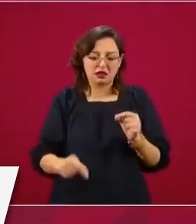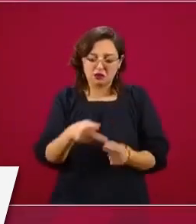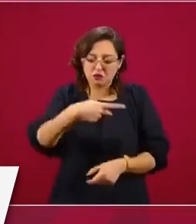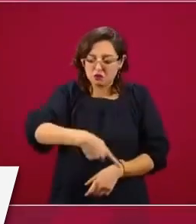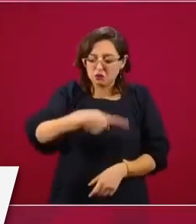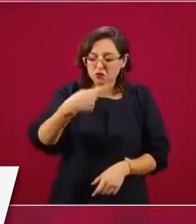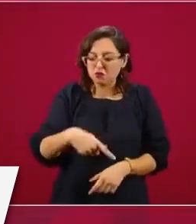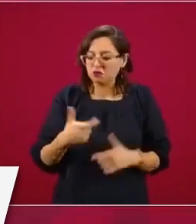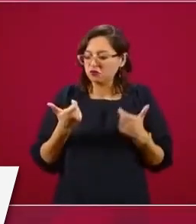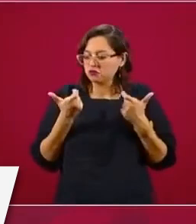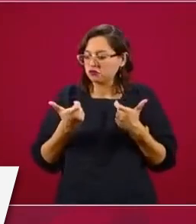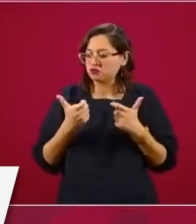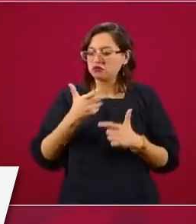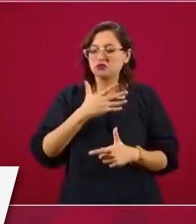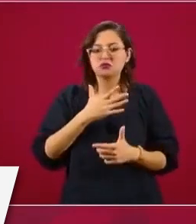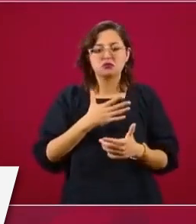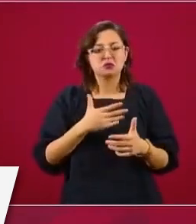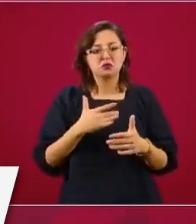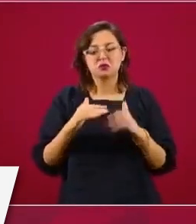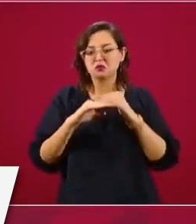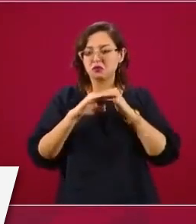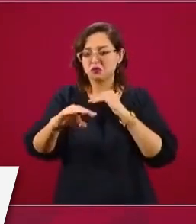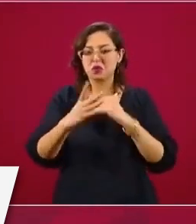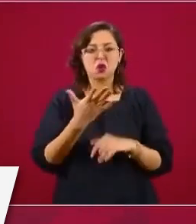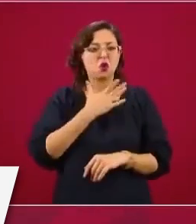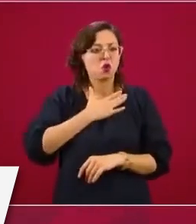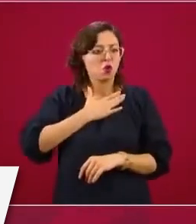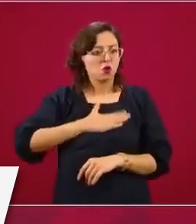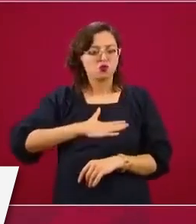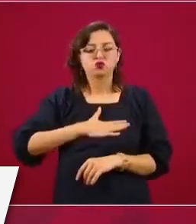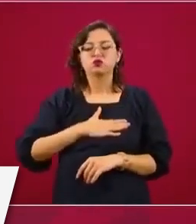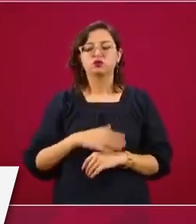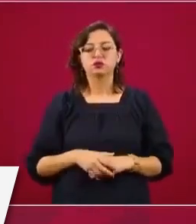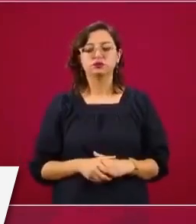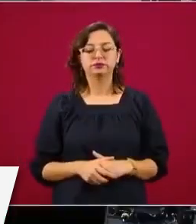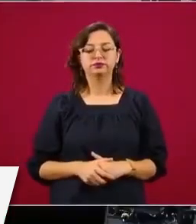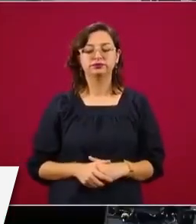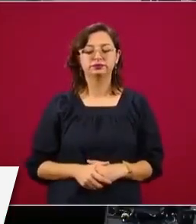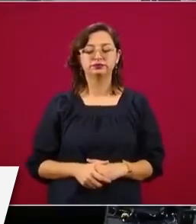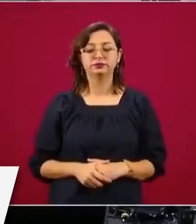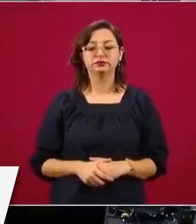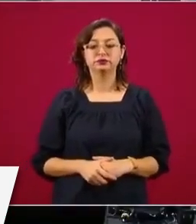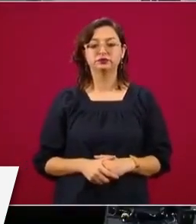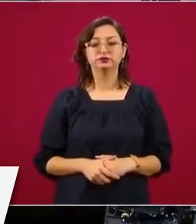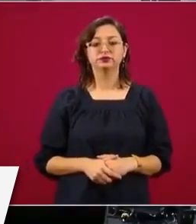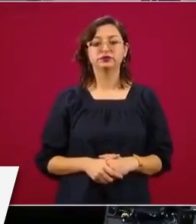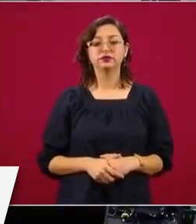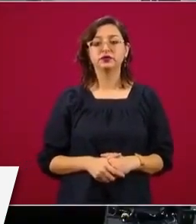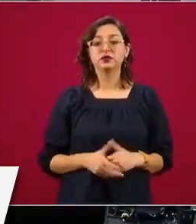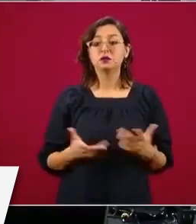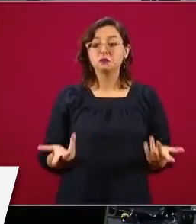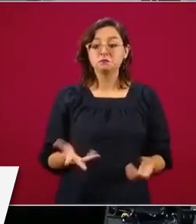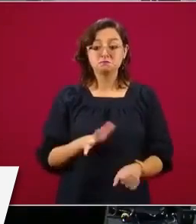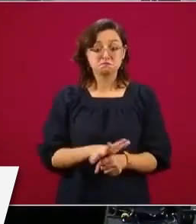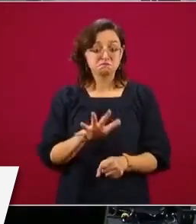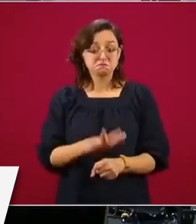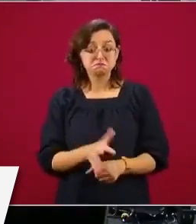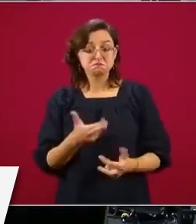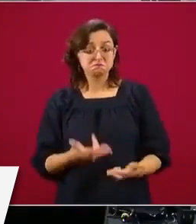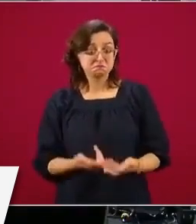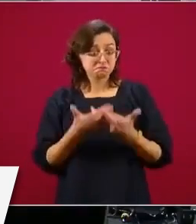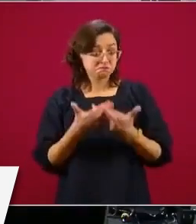precios accesibles, justos de combustibles en México y cuando tengamos ya la autosuficiencia